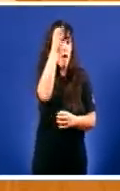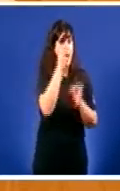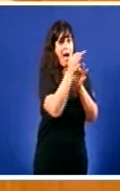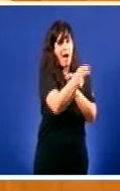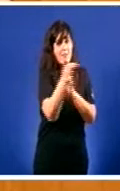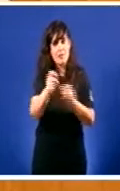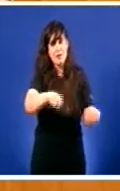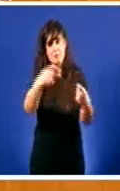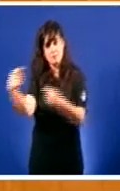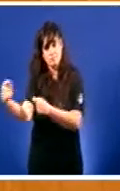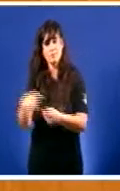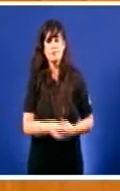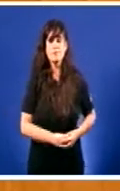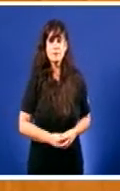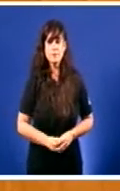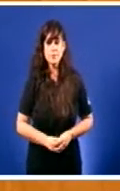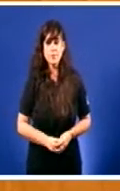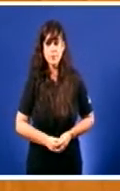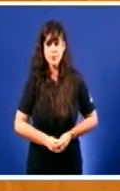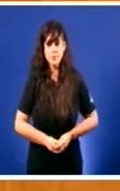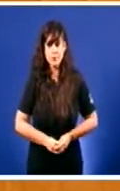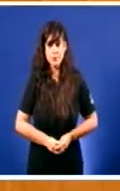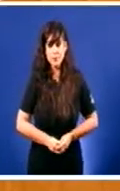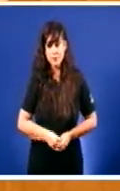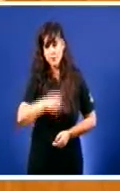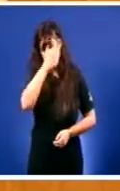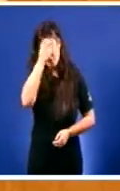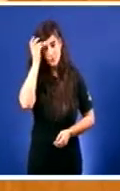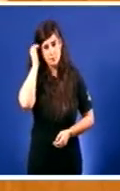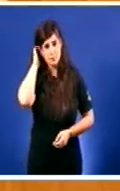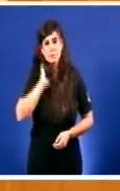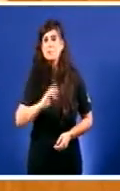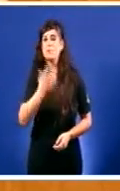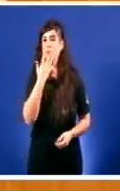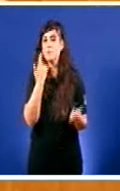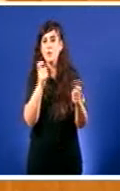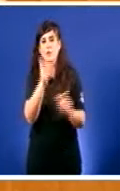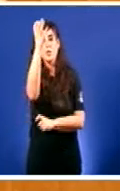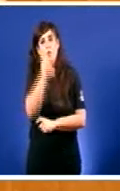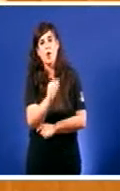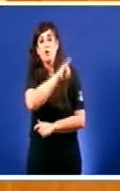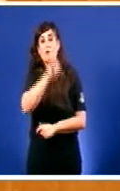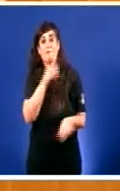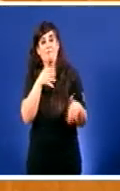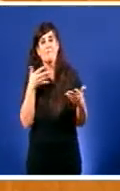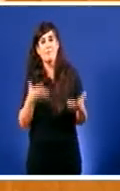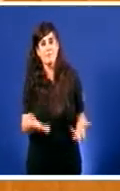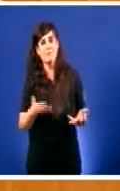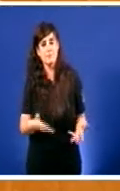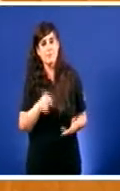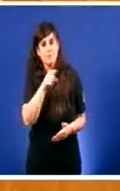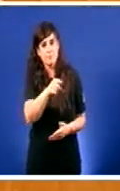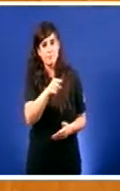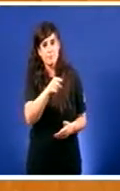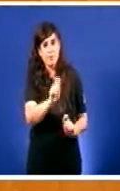edificacións A propia crise do sector lácteo na que vivimos actualmente Deve de levarnos